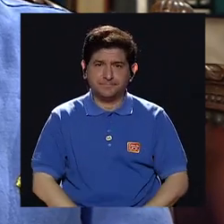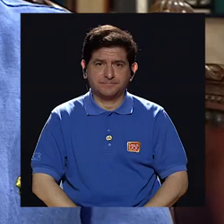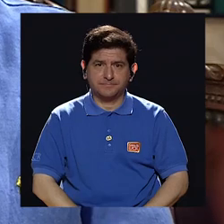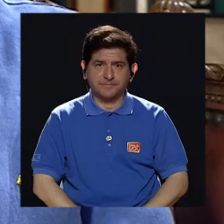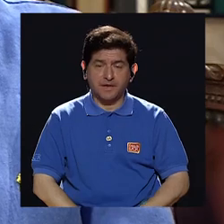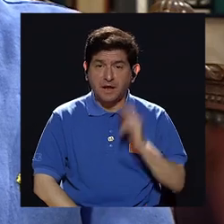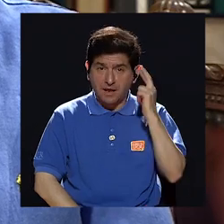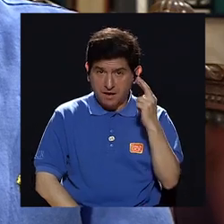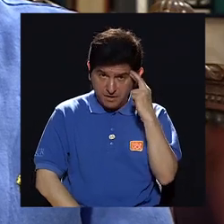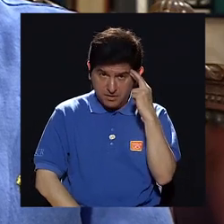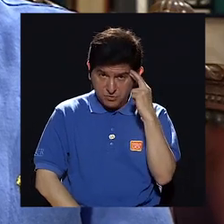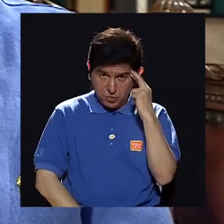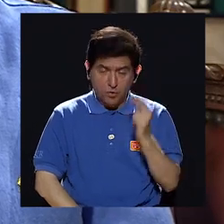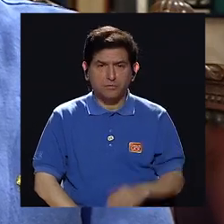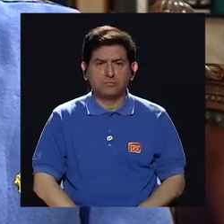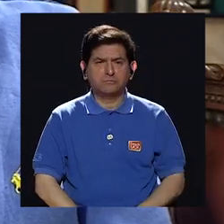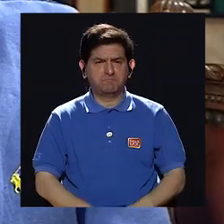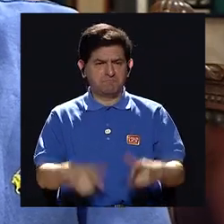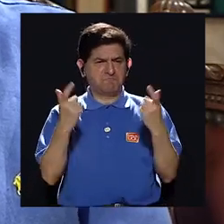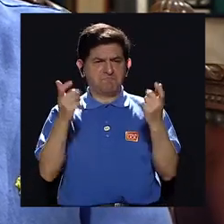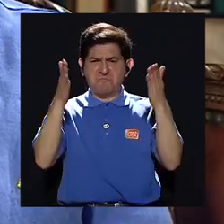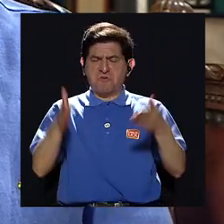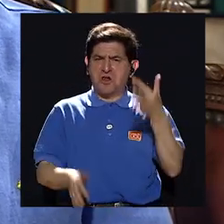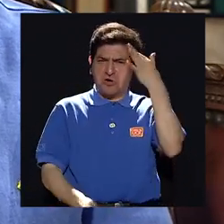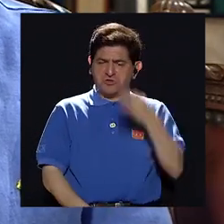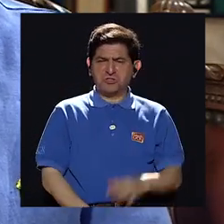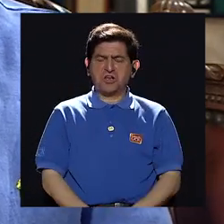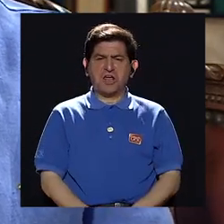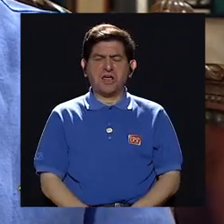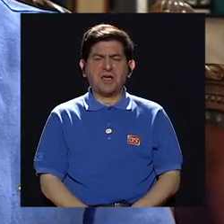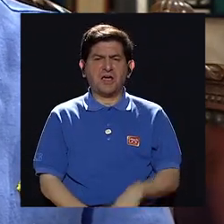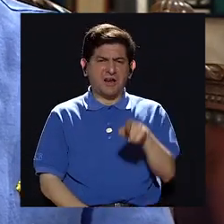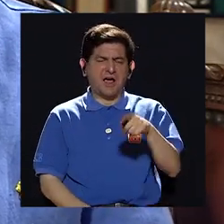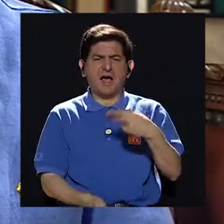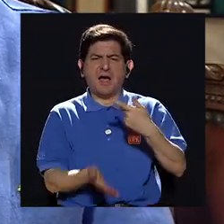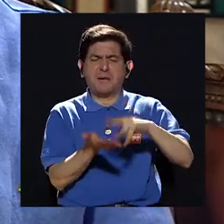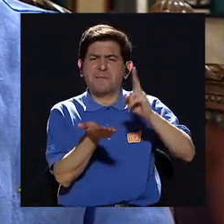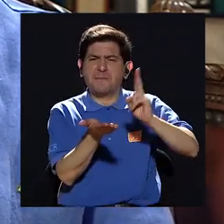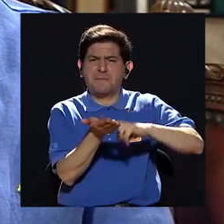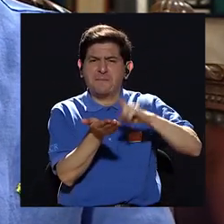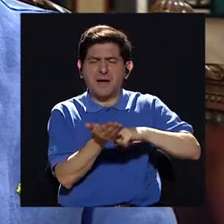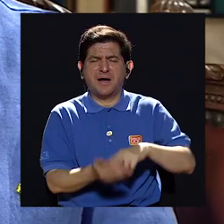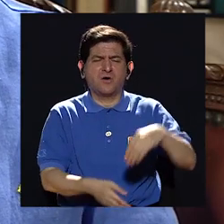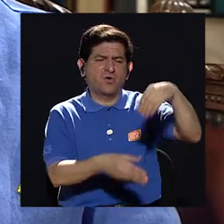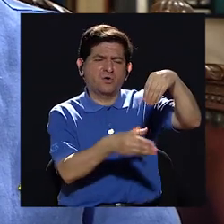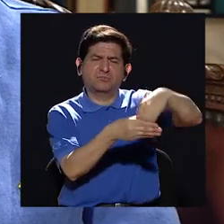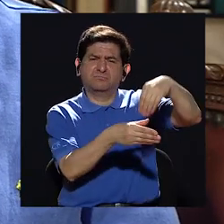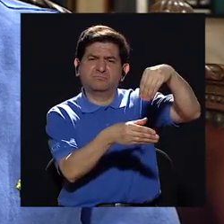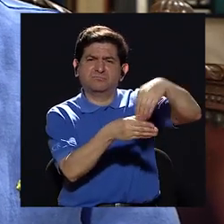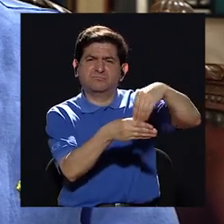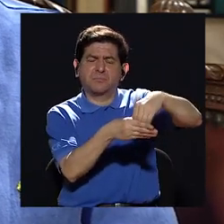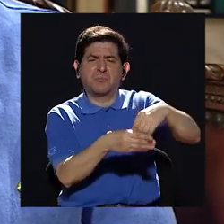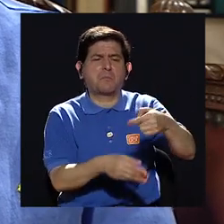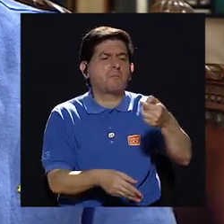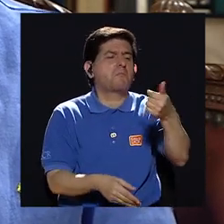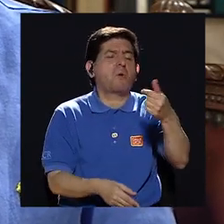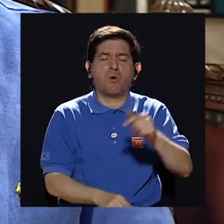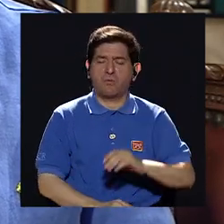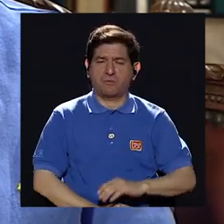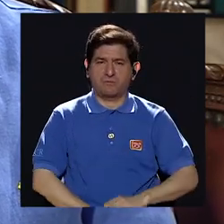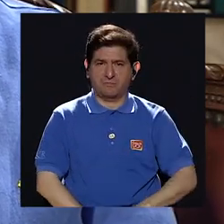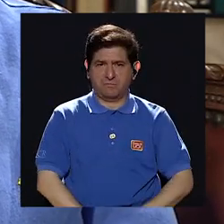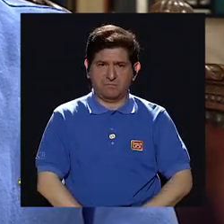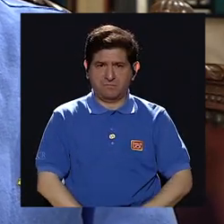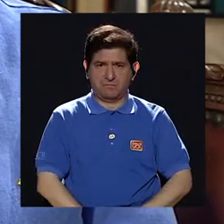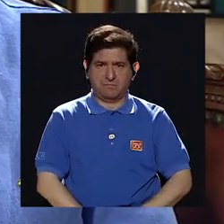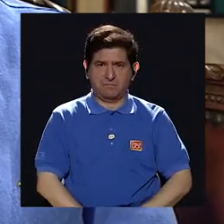los ricos consideran que la tributación directa es una alcancía donde ponen un poquito de dinero.